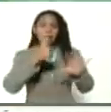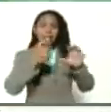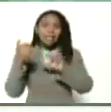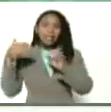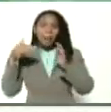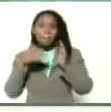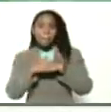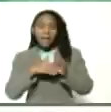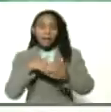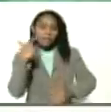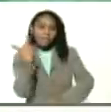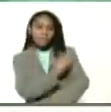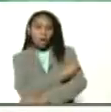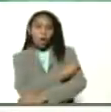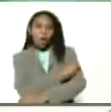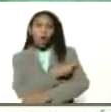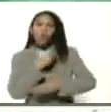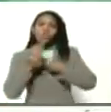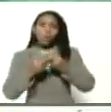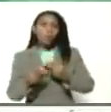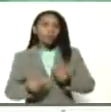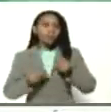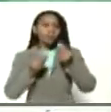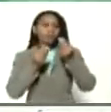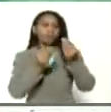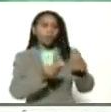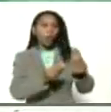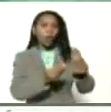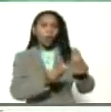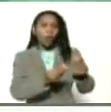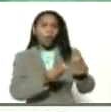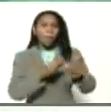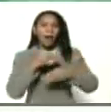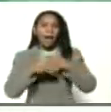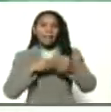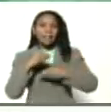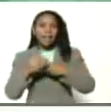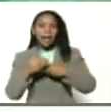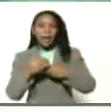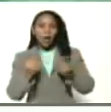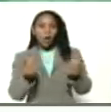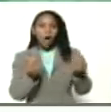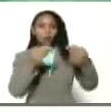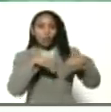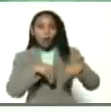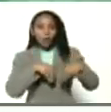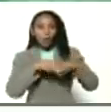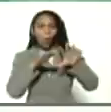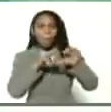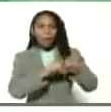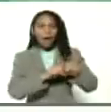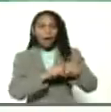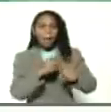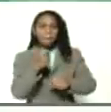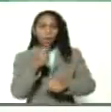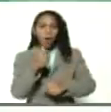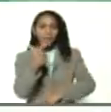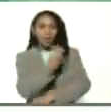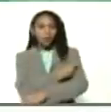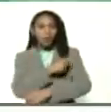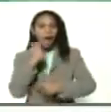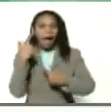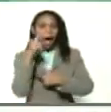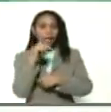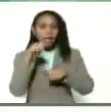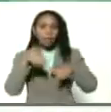mil vacunas cómo hemos garantizado para hacer los contratos para comprar las escasas vacunas que hay en el mundo